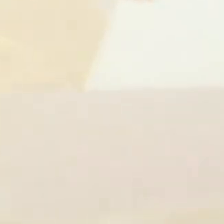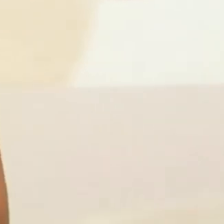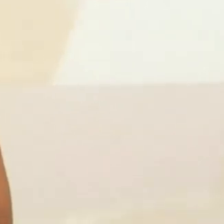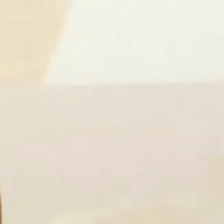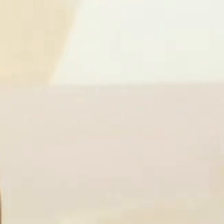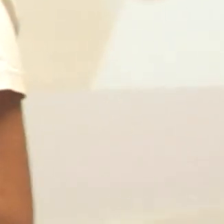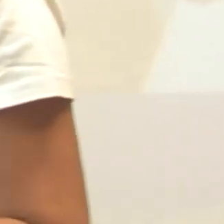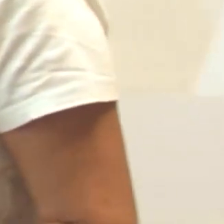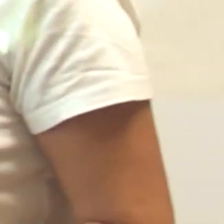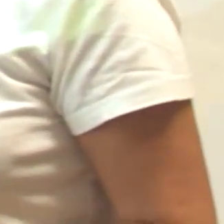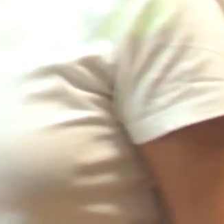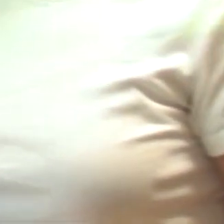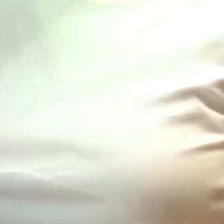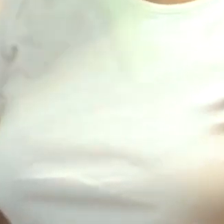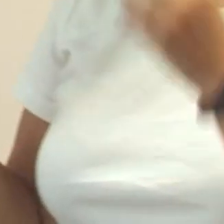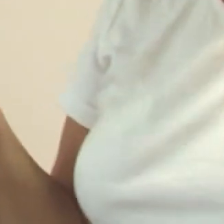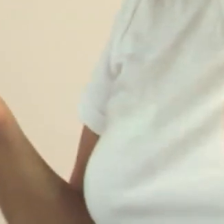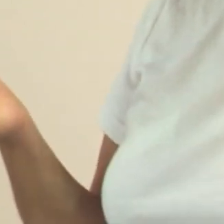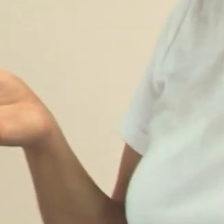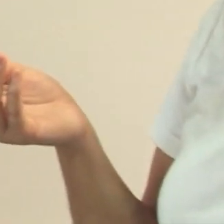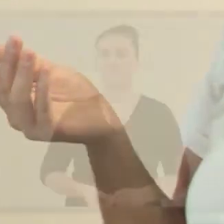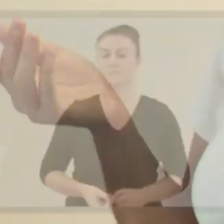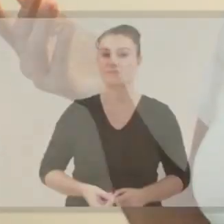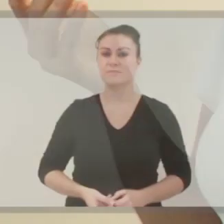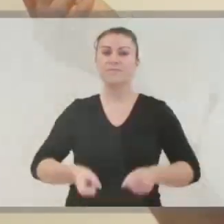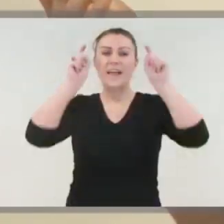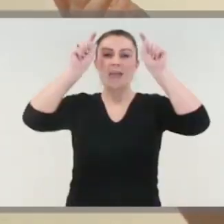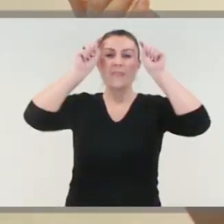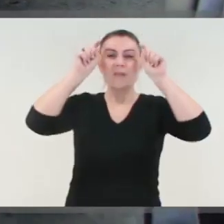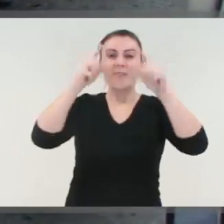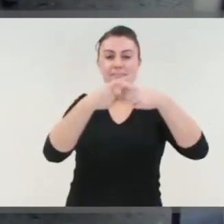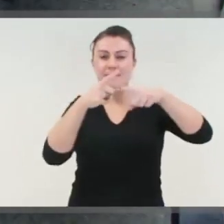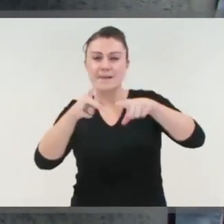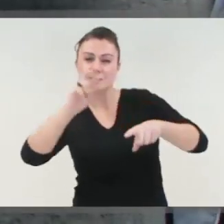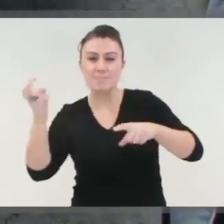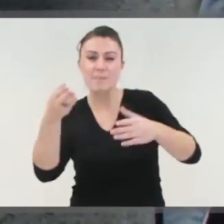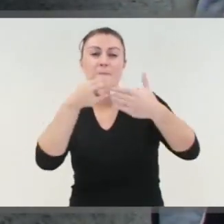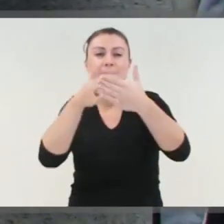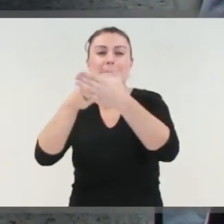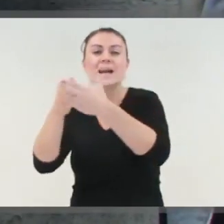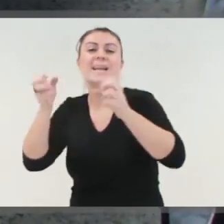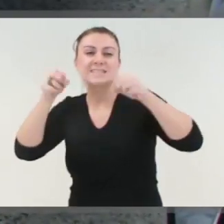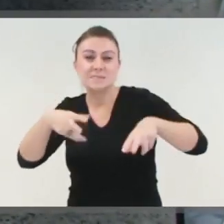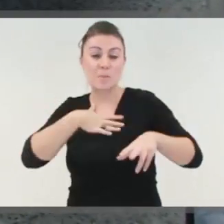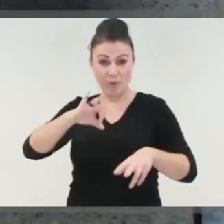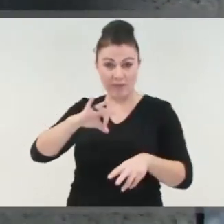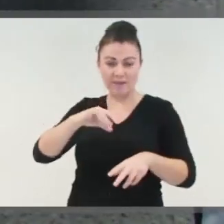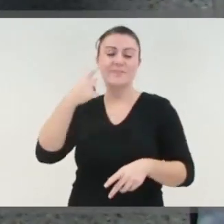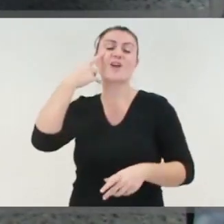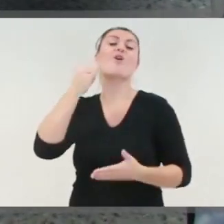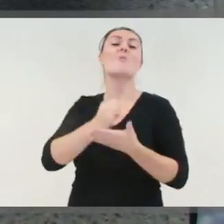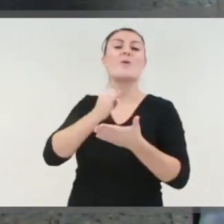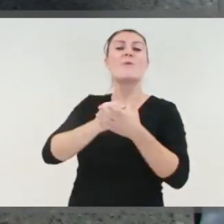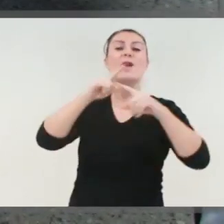Si la gente no se demora decirnos mucho mejor para entendernos todos. ¿Es posible una educación en la que la diversidad no suponga barreras?